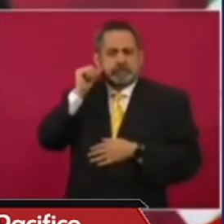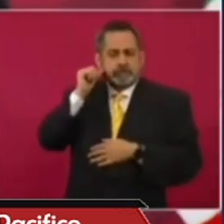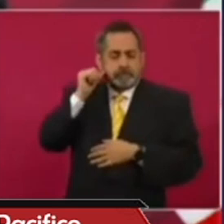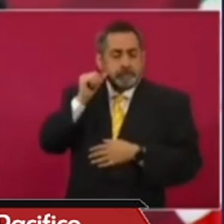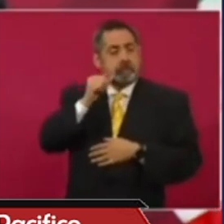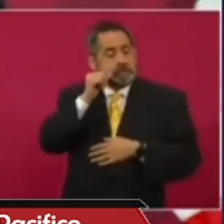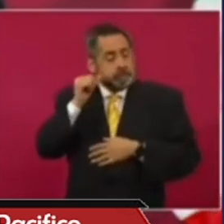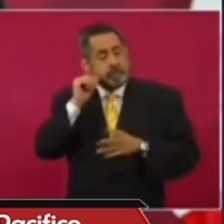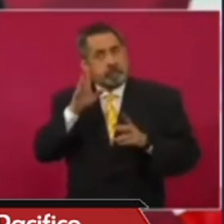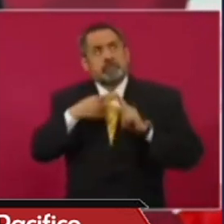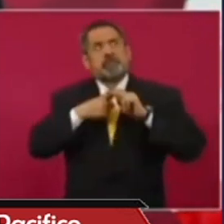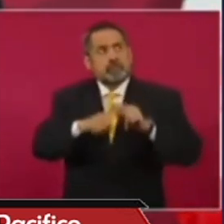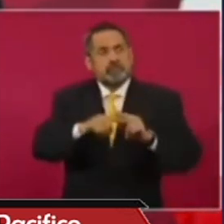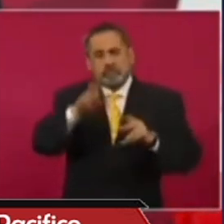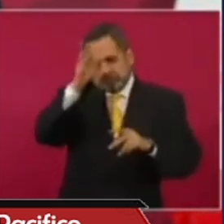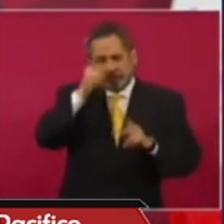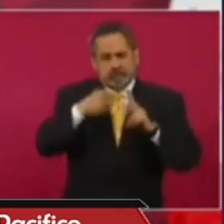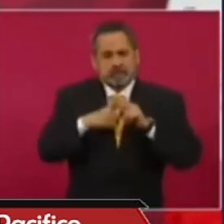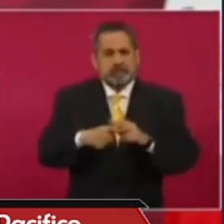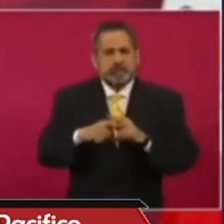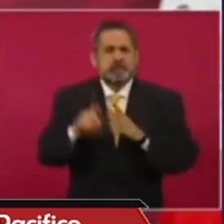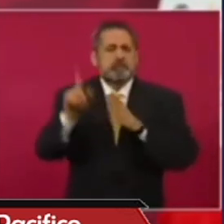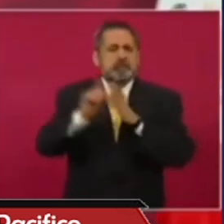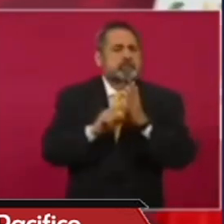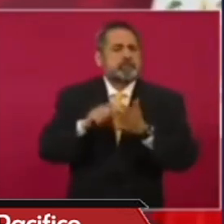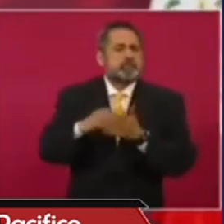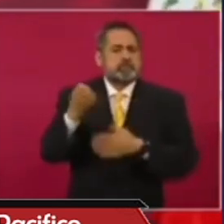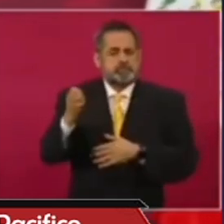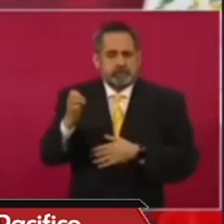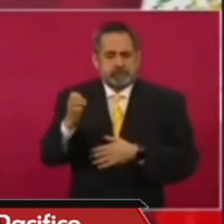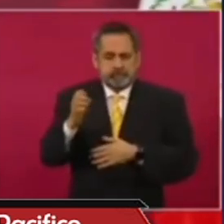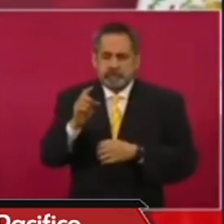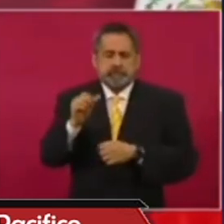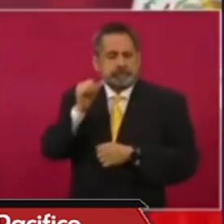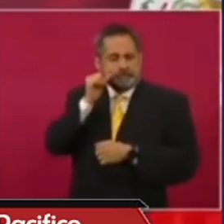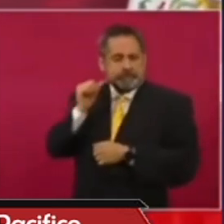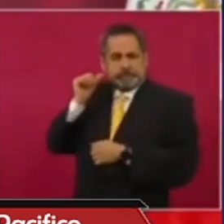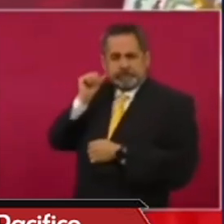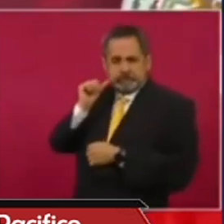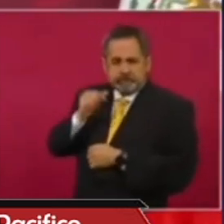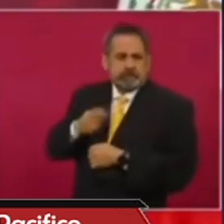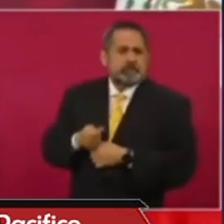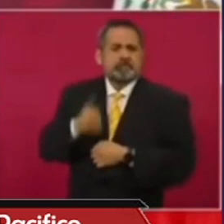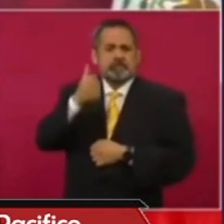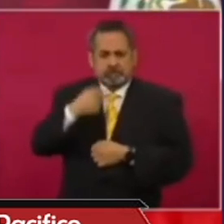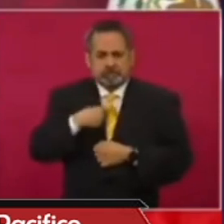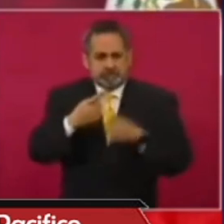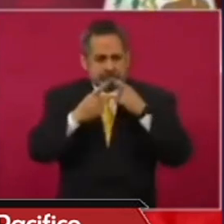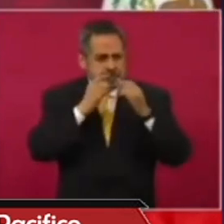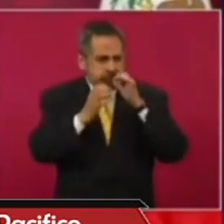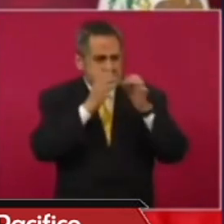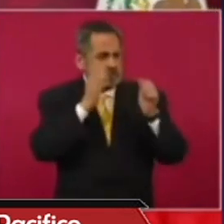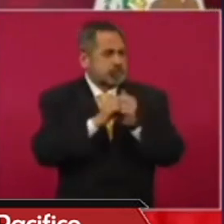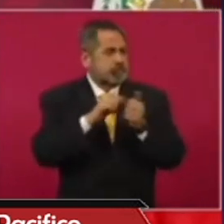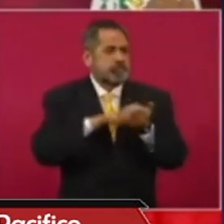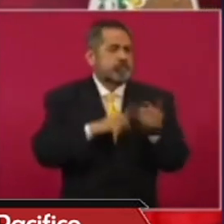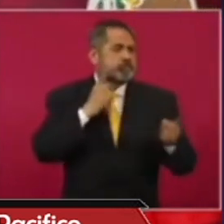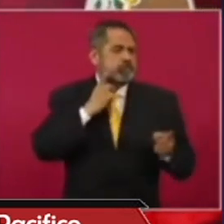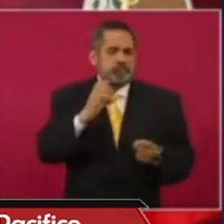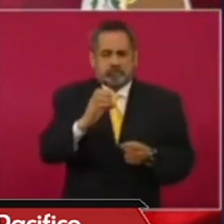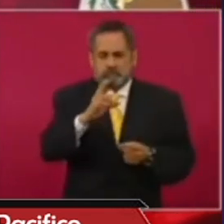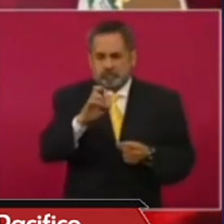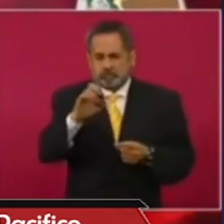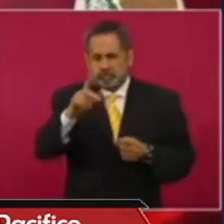acordamos que se iniciaría en el mes de enero. El día de ayer tuve una conversación con el diputado Krill,